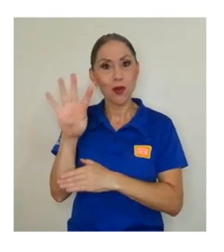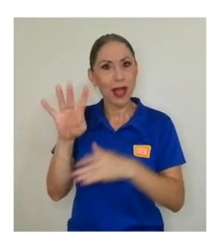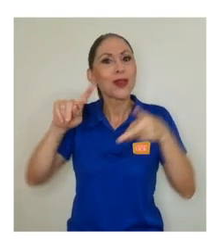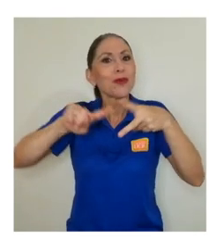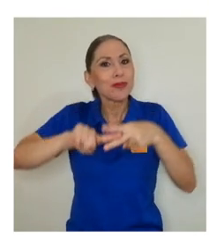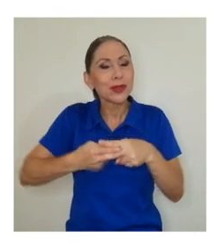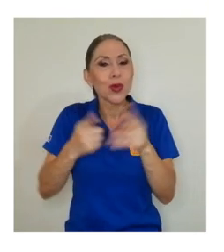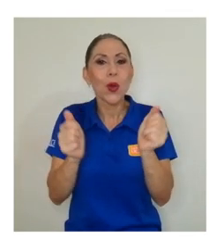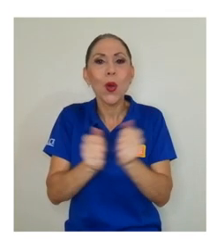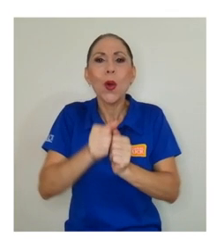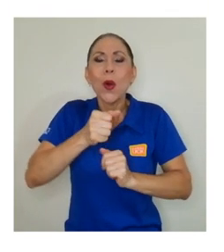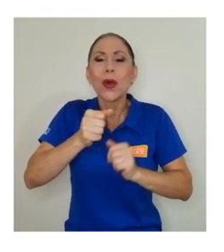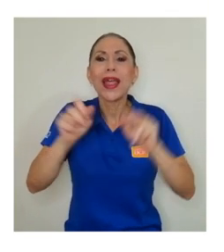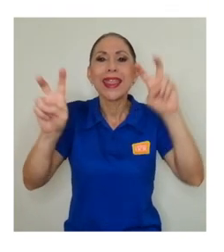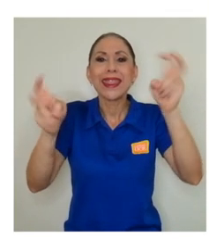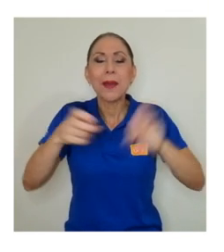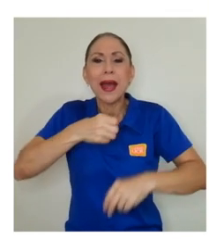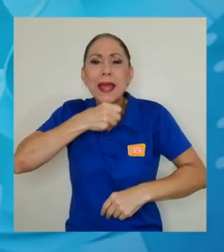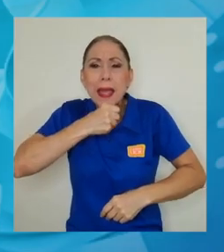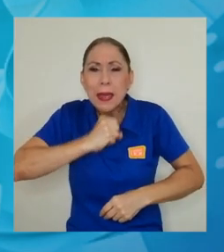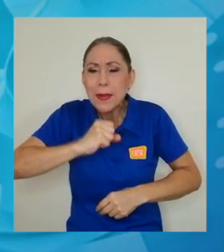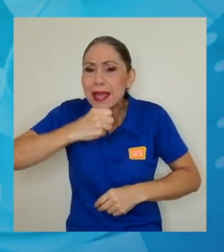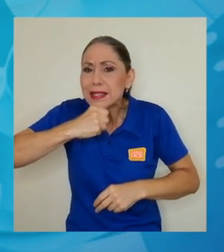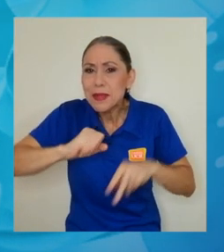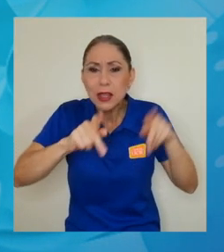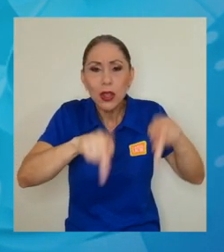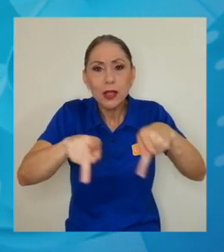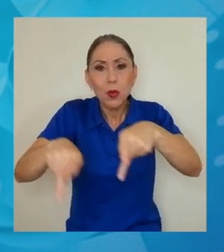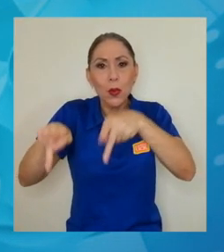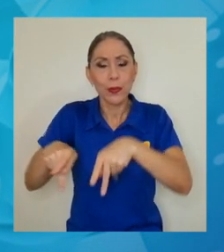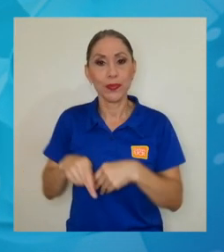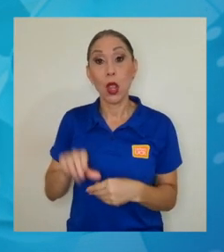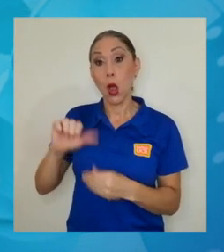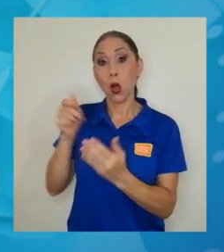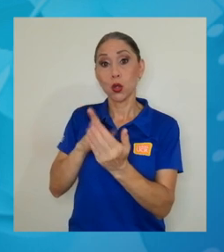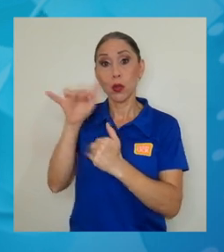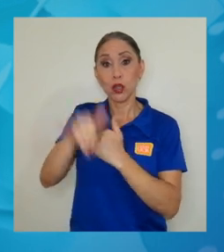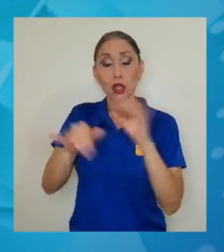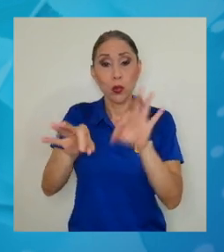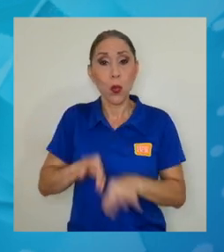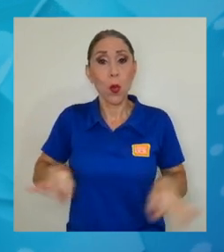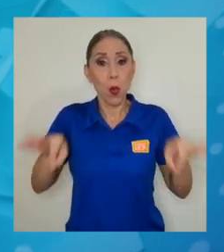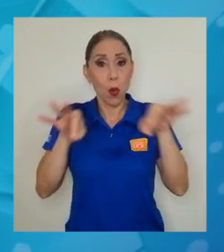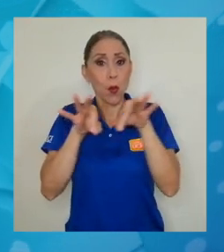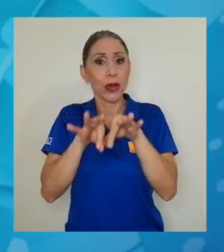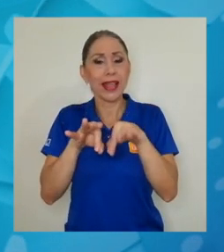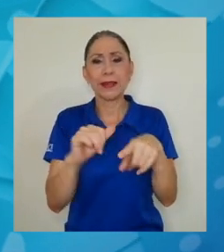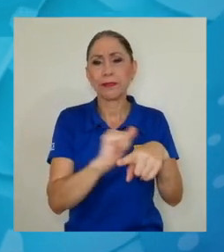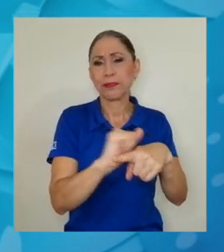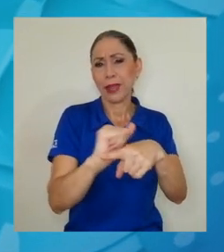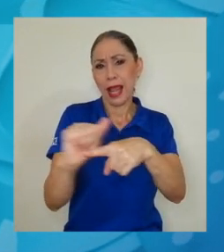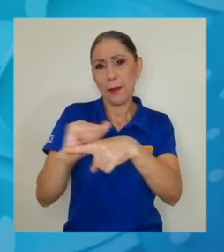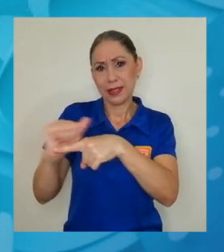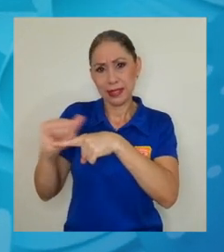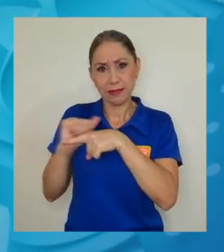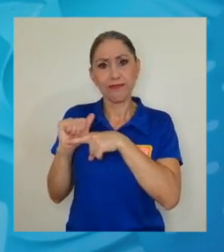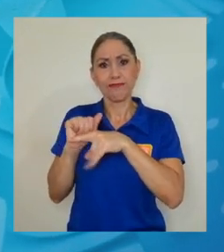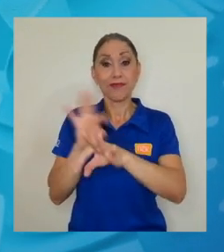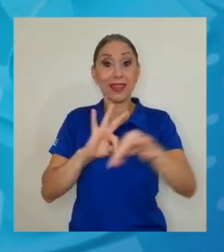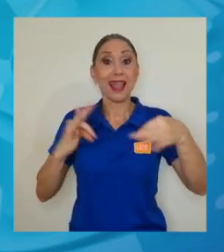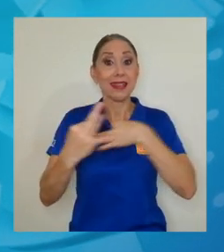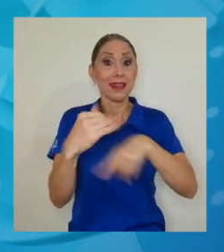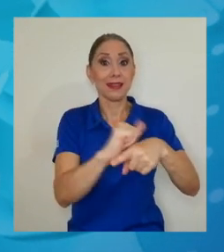envejecimiento de las poblaciones. El otro proyecto muy importante fue la capacitación, que se daban talleres de